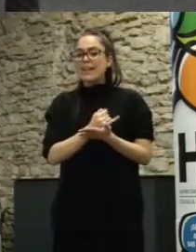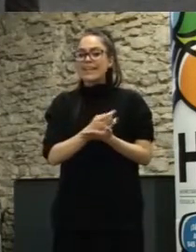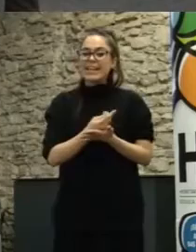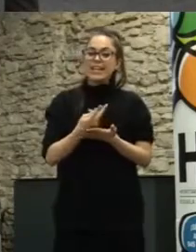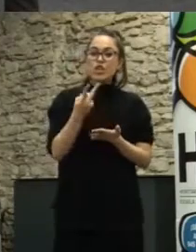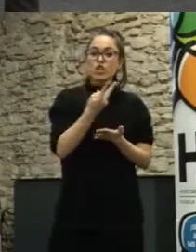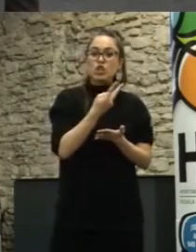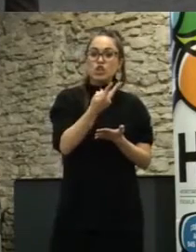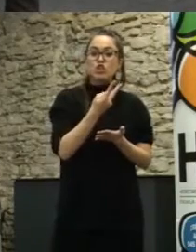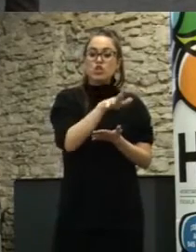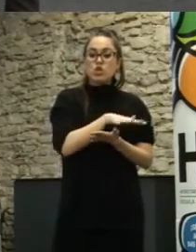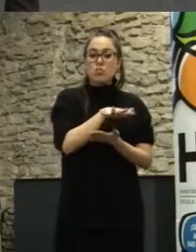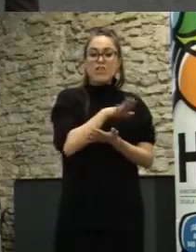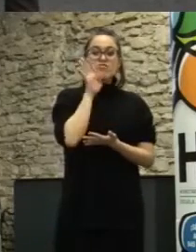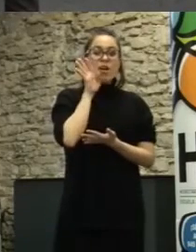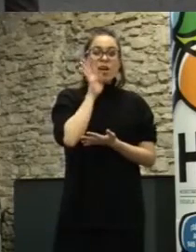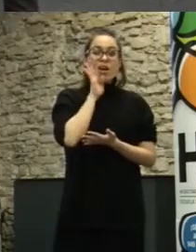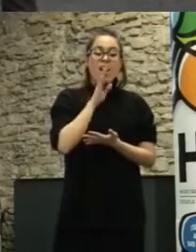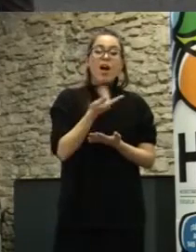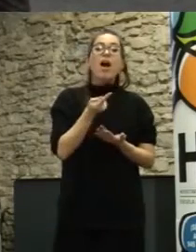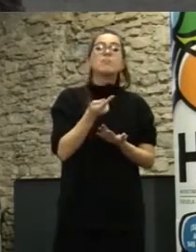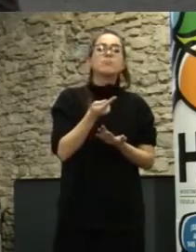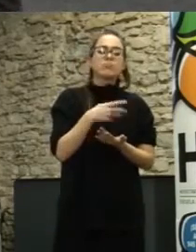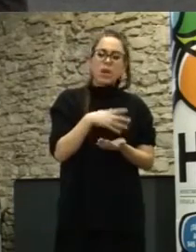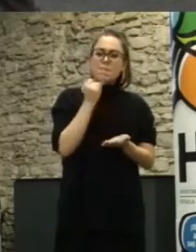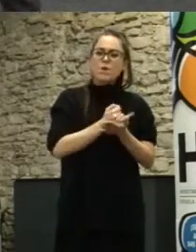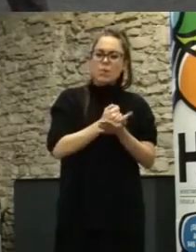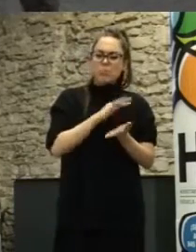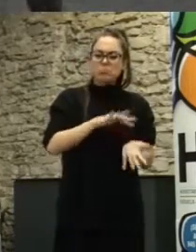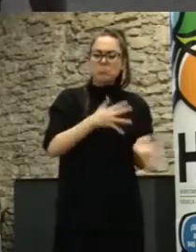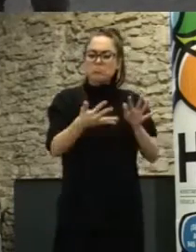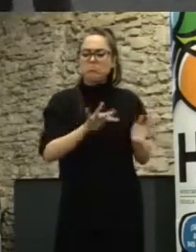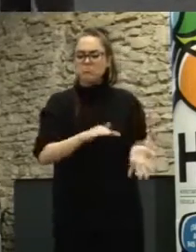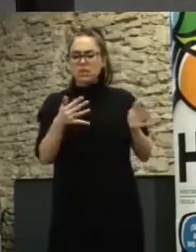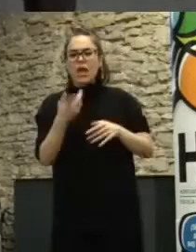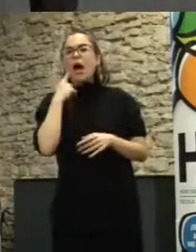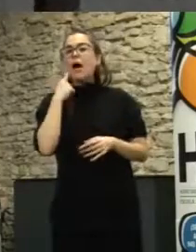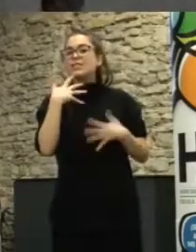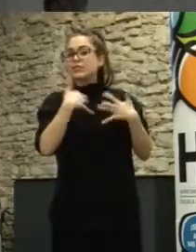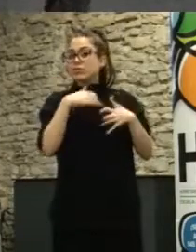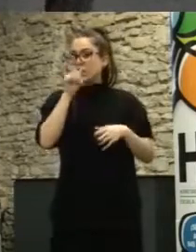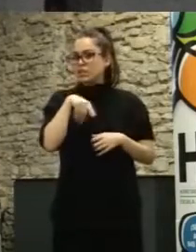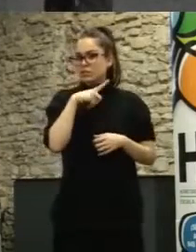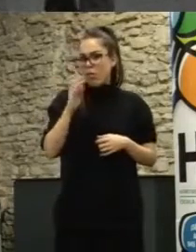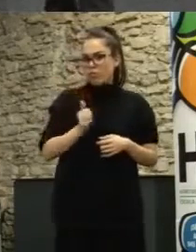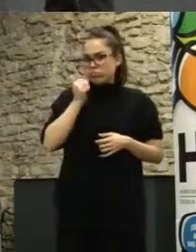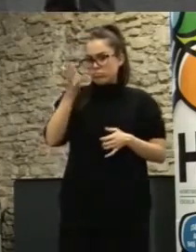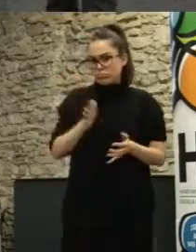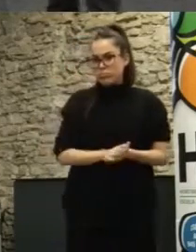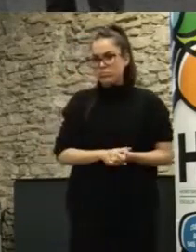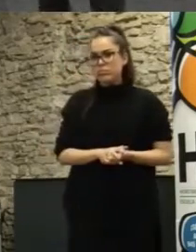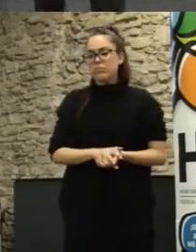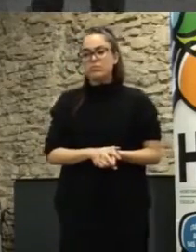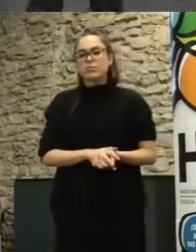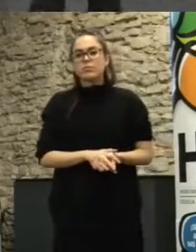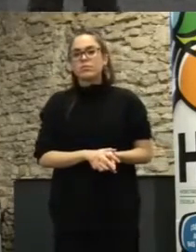o en los otros barrios o en los otros colectivos que no habíamos probado ¿eh? para ver si está funcionando o no podría ser la plataforma